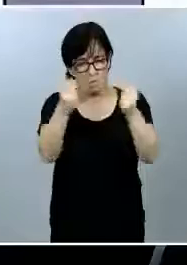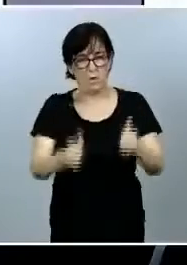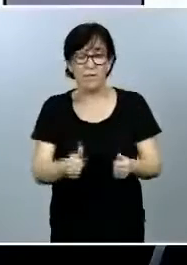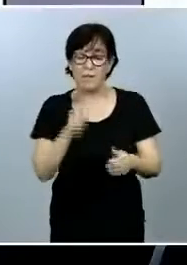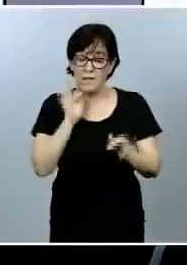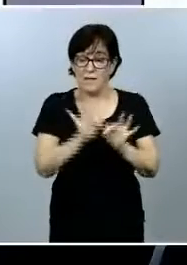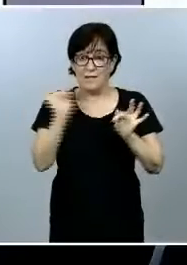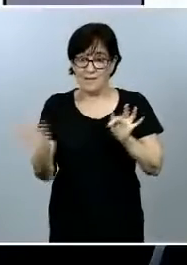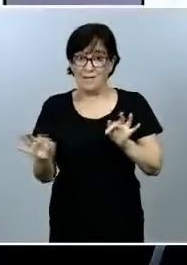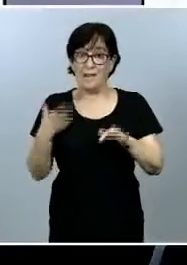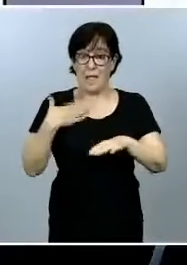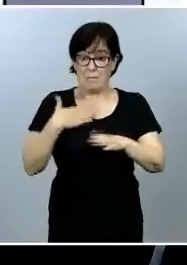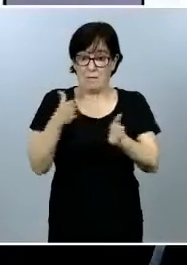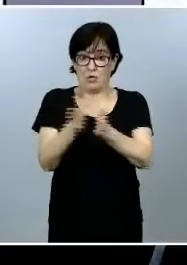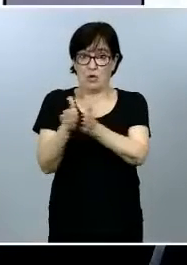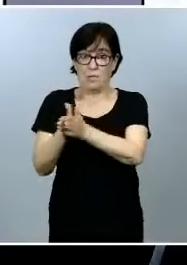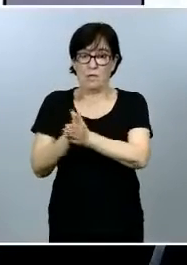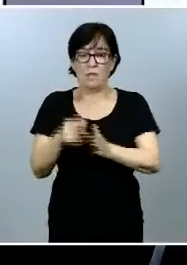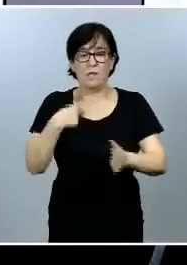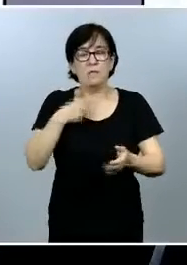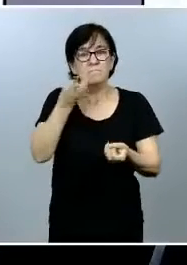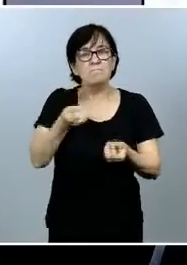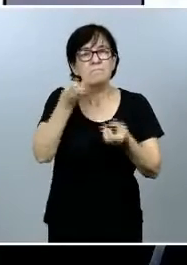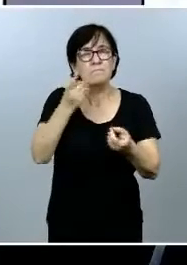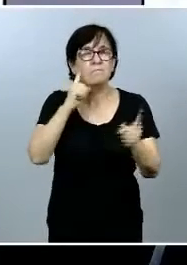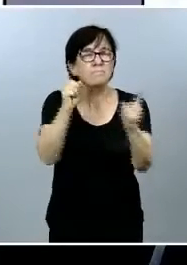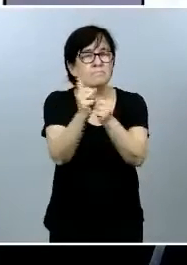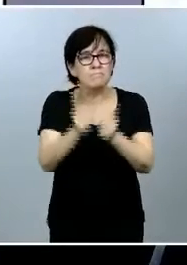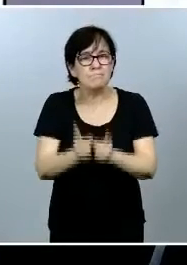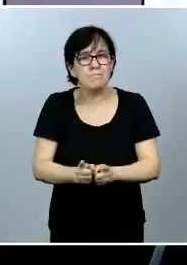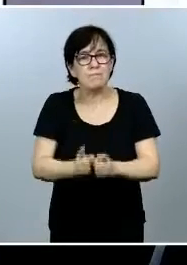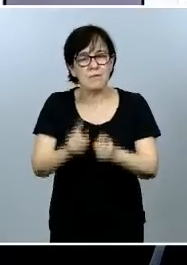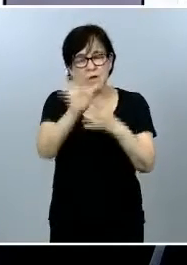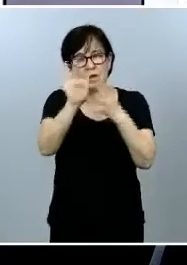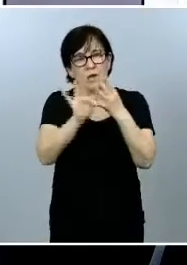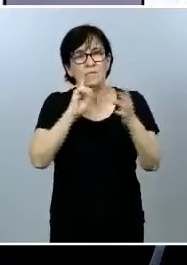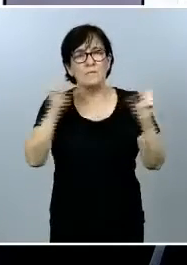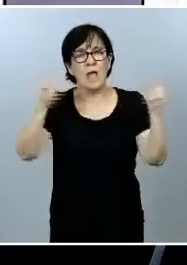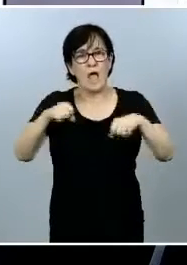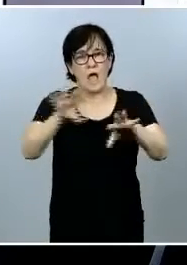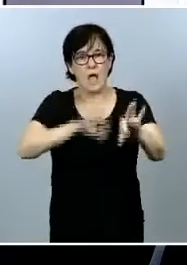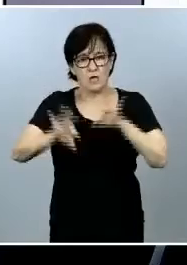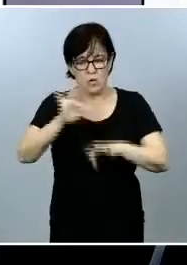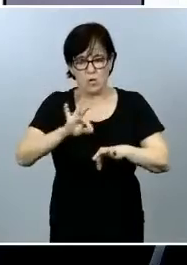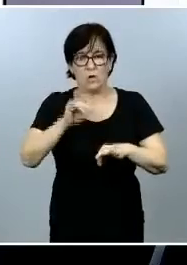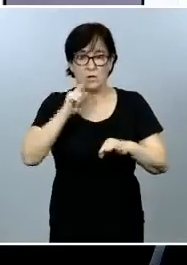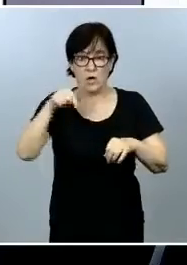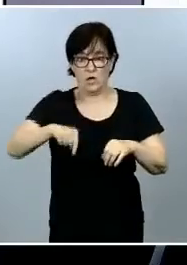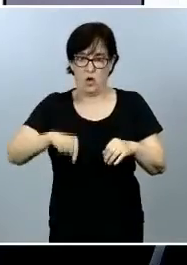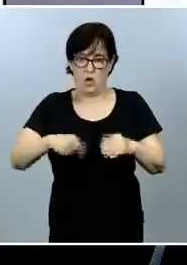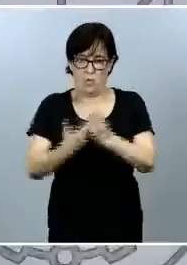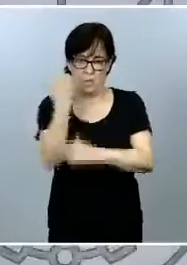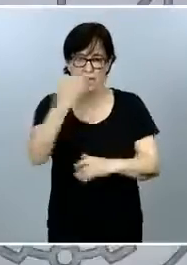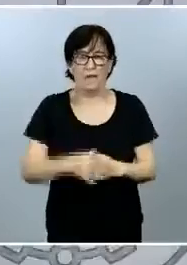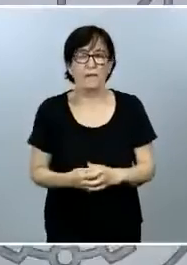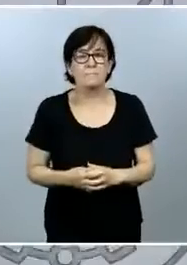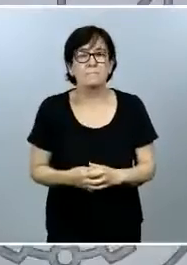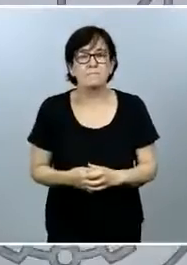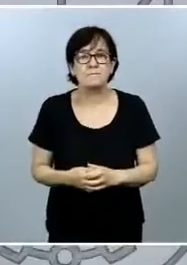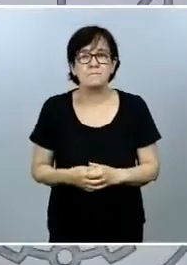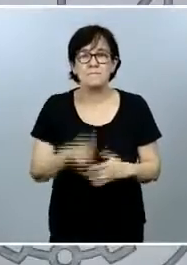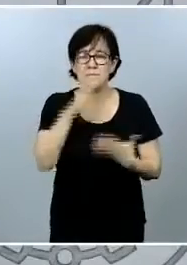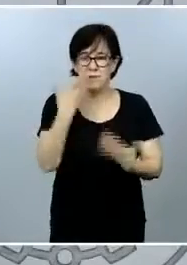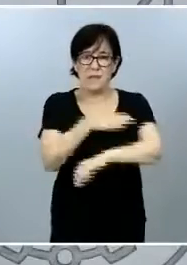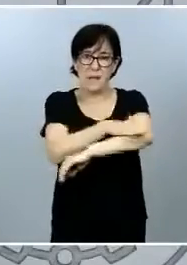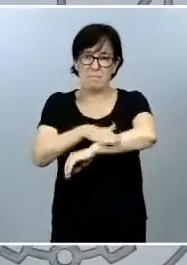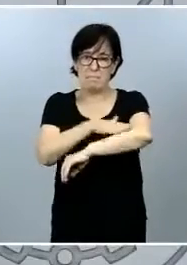palabras a mis colegas, les voy a informar brevemente de otras decisiones que hemos adoptado en la mañana de hoy. De hecho, el Ministerio